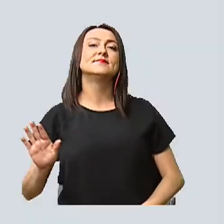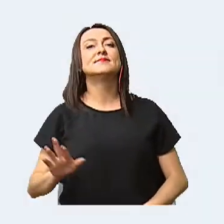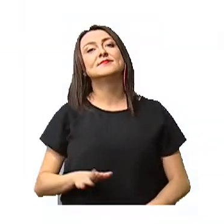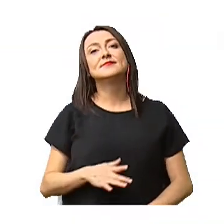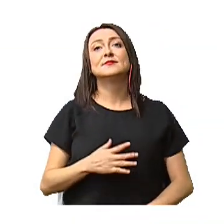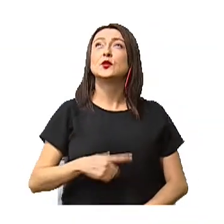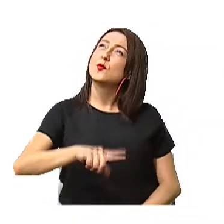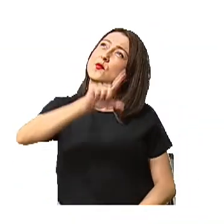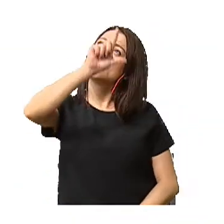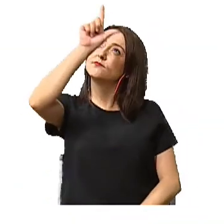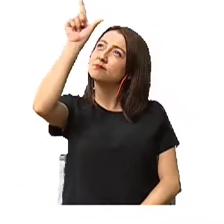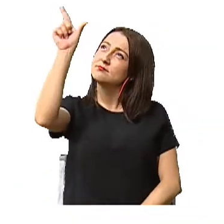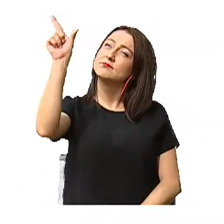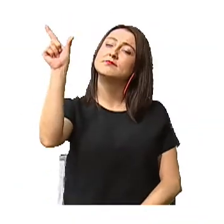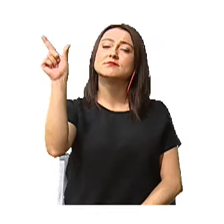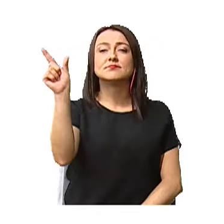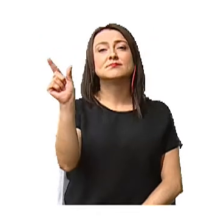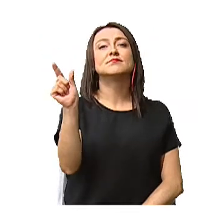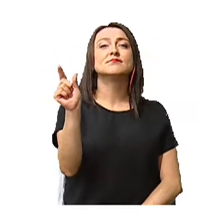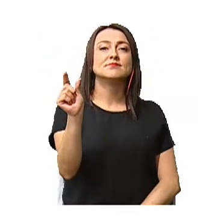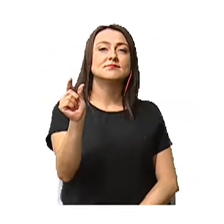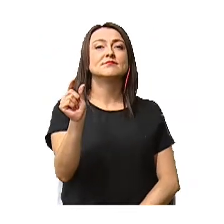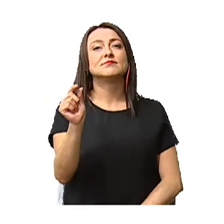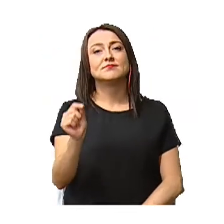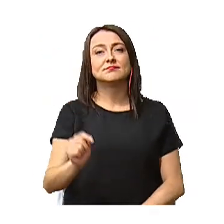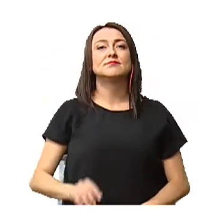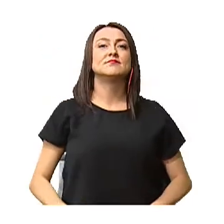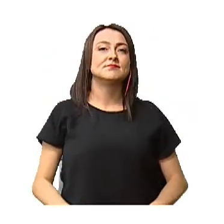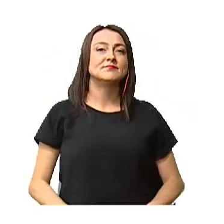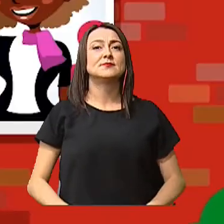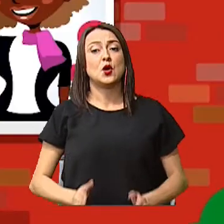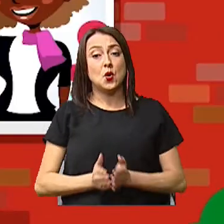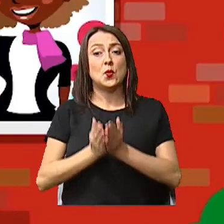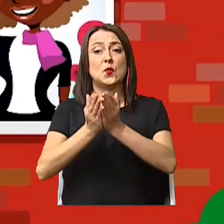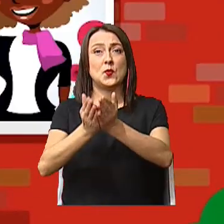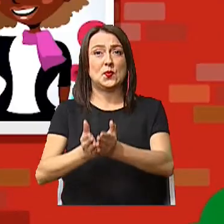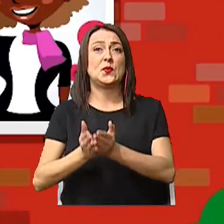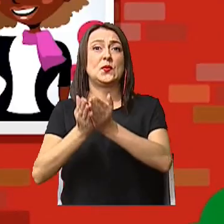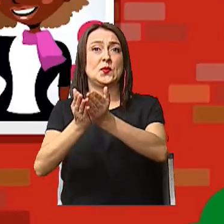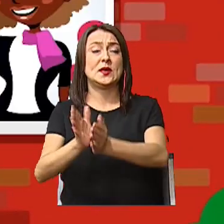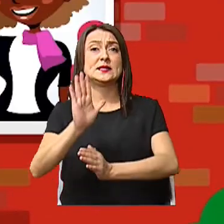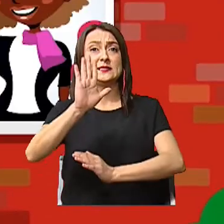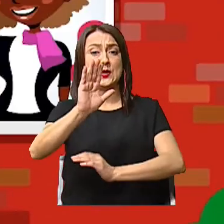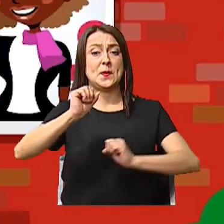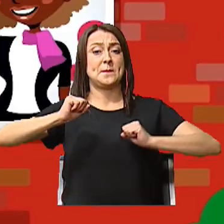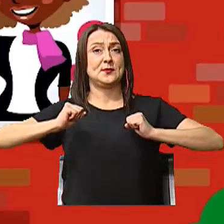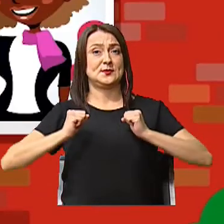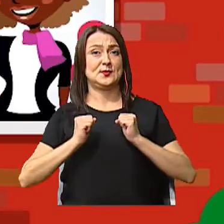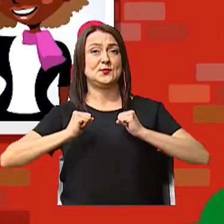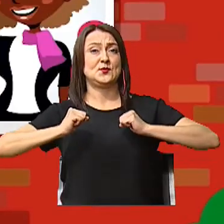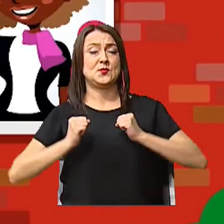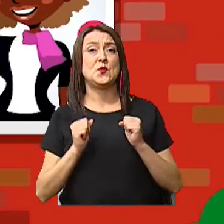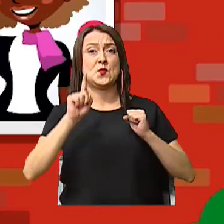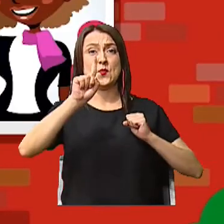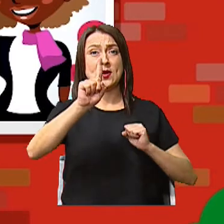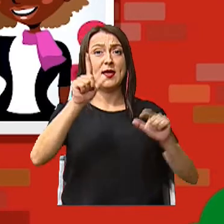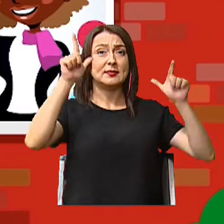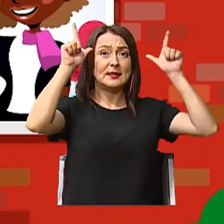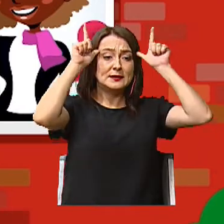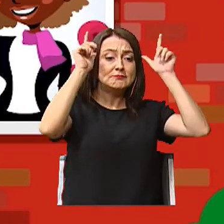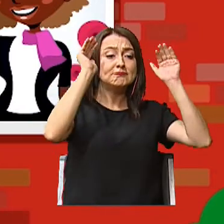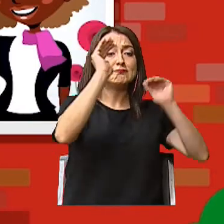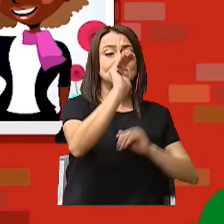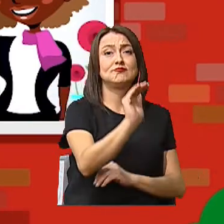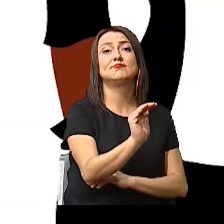Luna, lunera, cascabelera Cinco pollitos y una